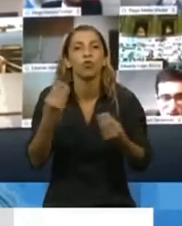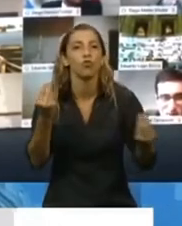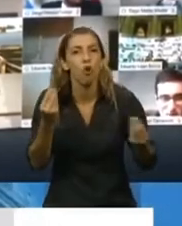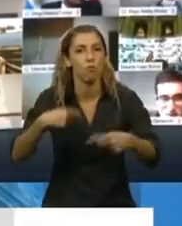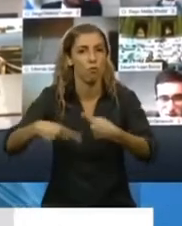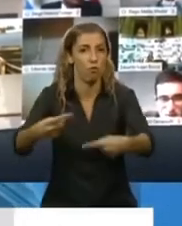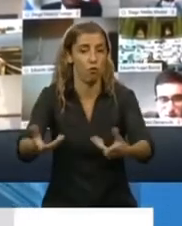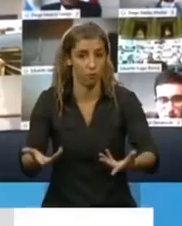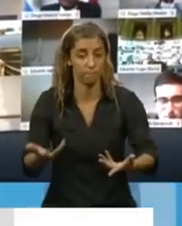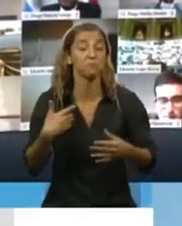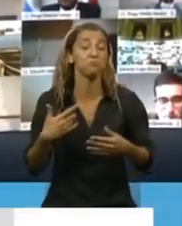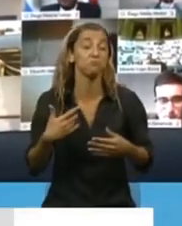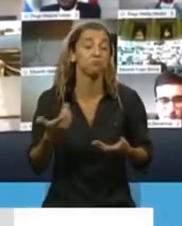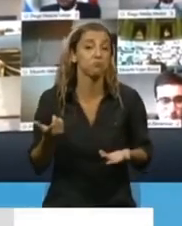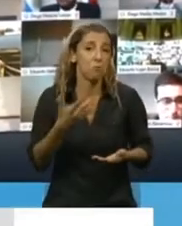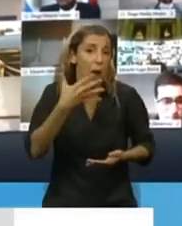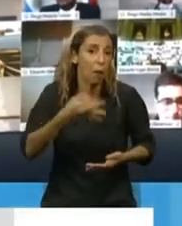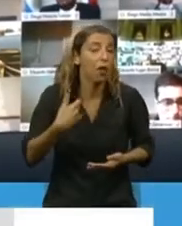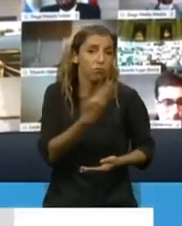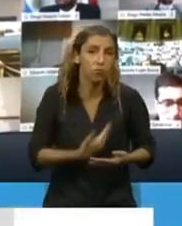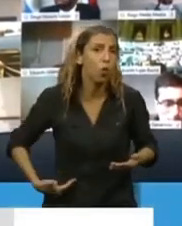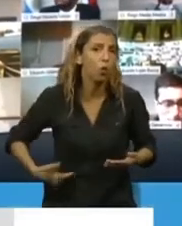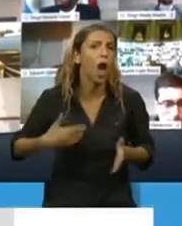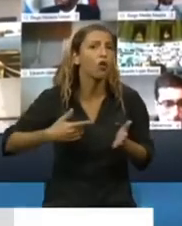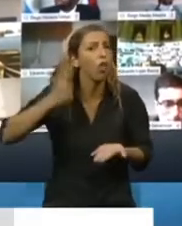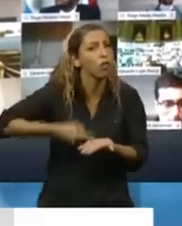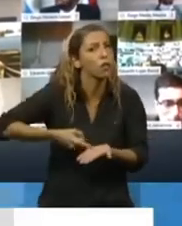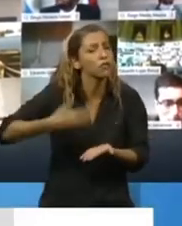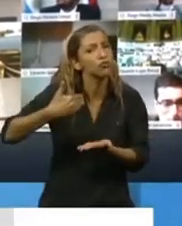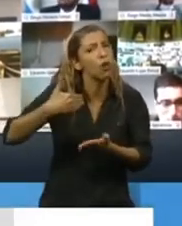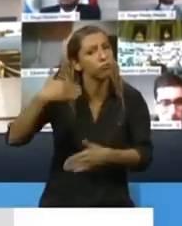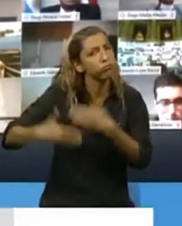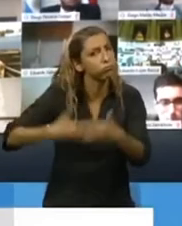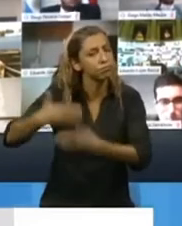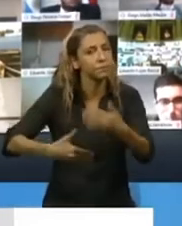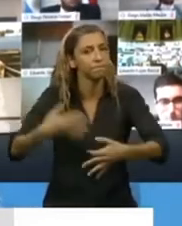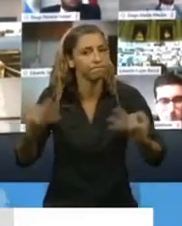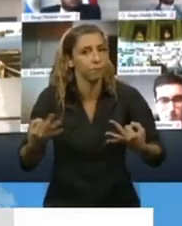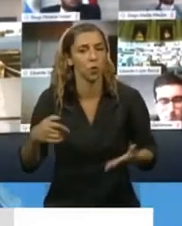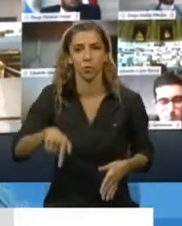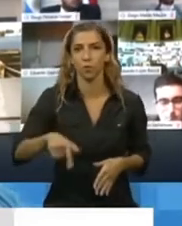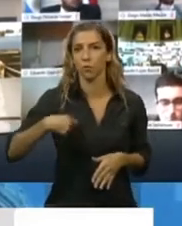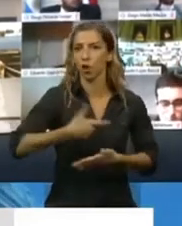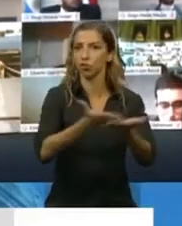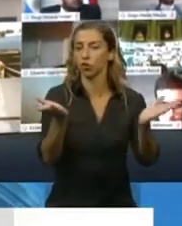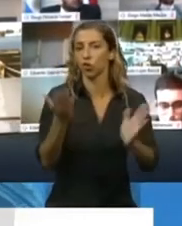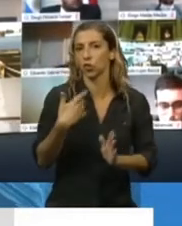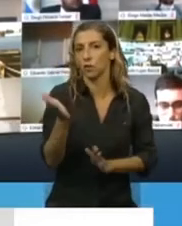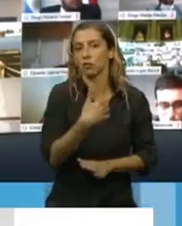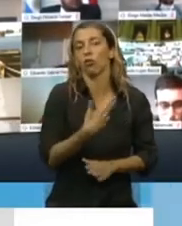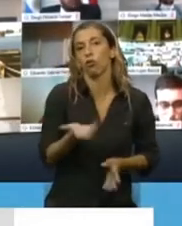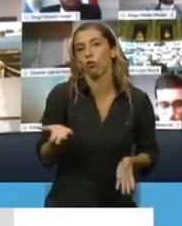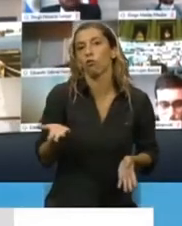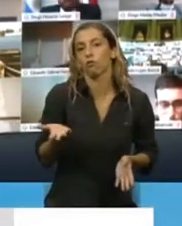tenemos un gobierno que ha sabido interpretar eso y ha tomado medidas de la profundidad y la fuerza que hoy la sociedad y el pueblo argentino en su